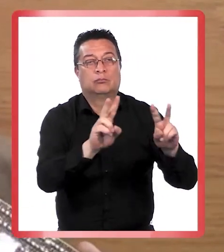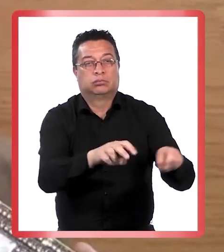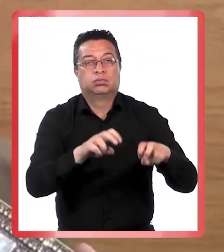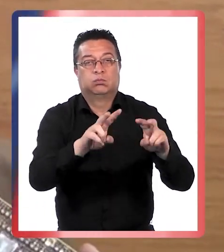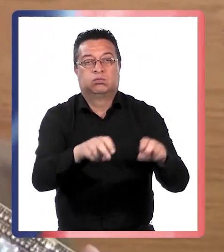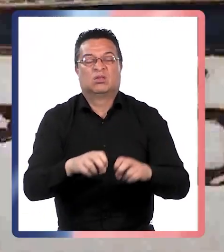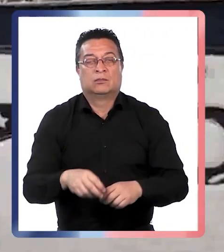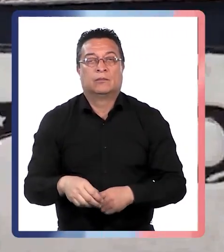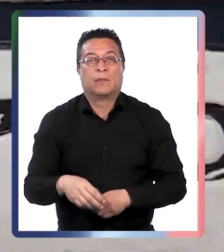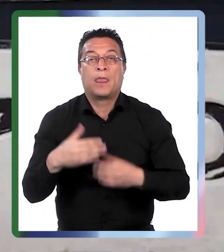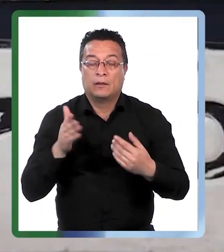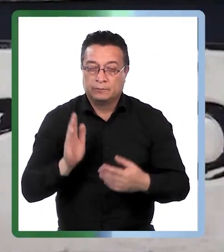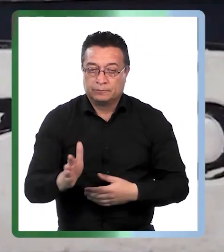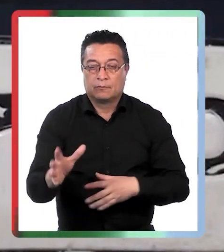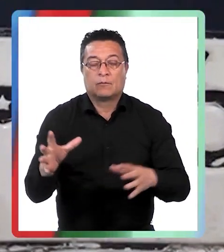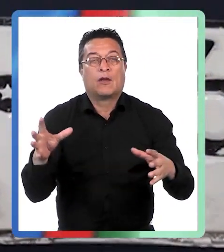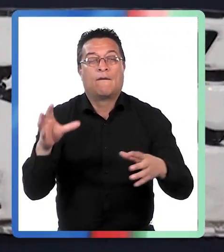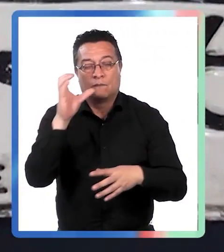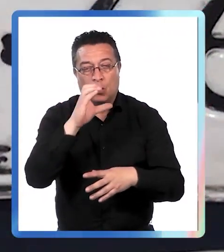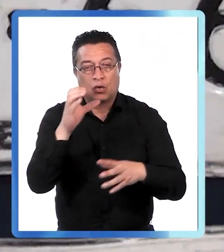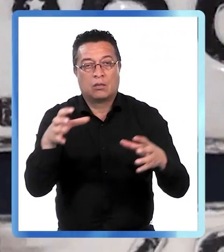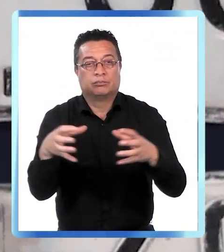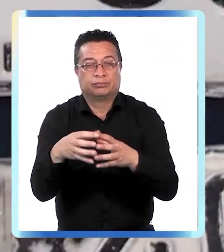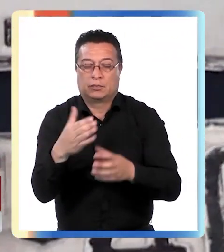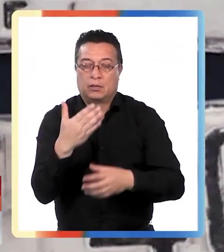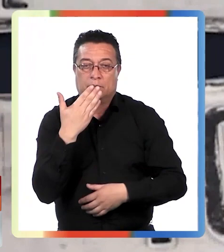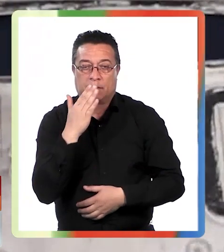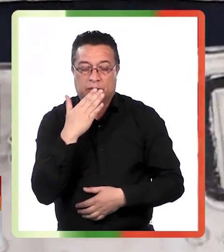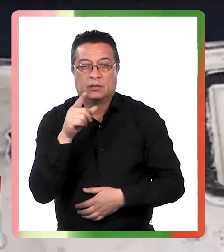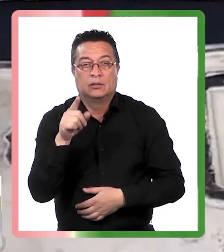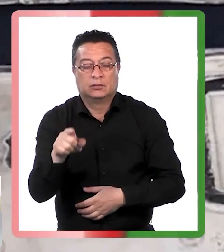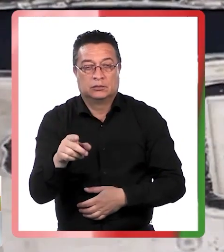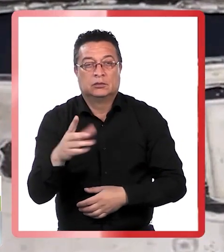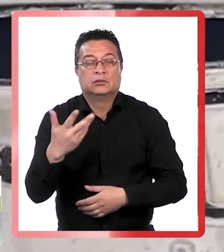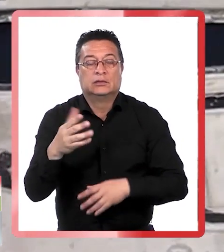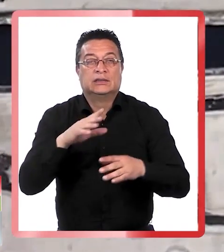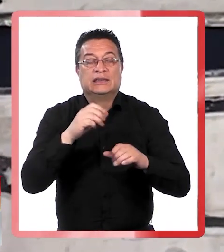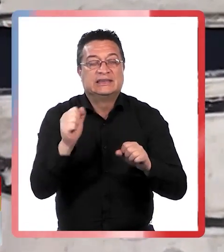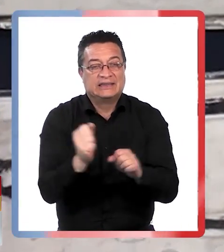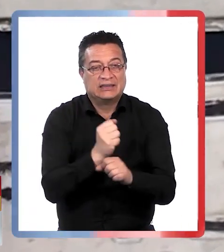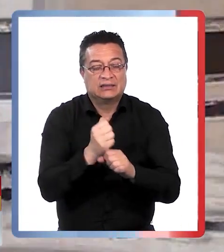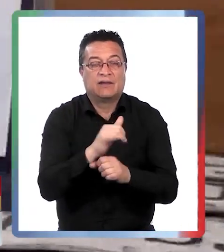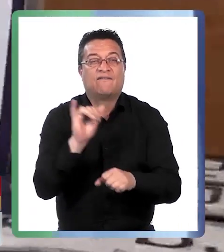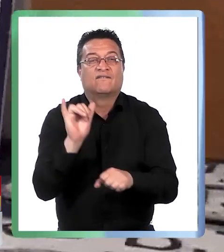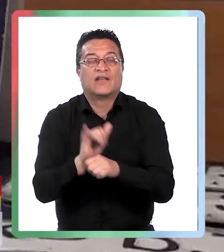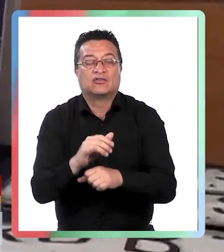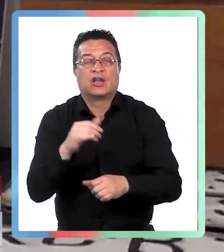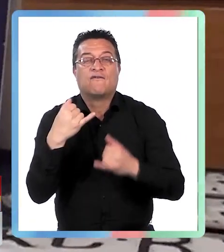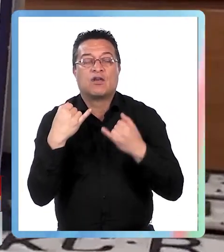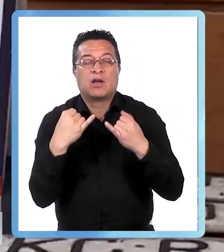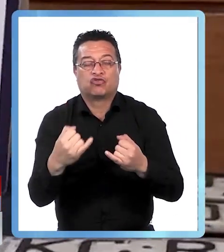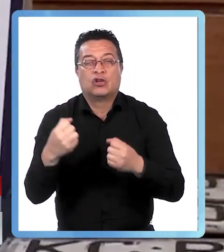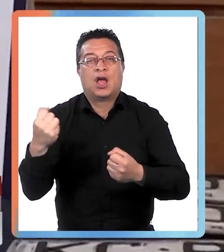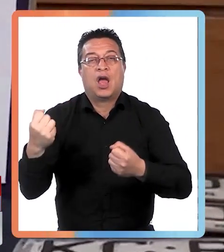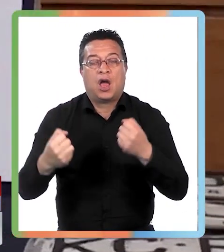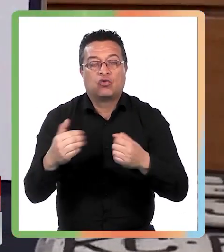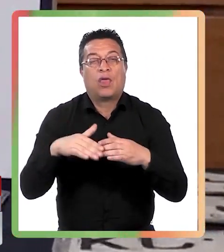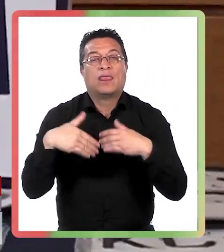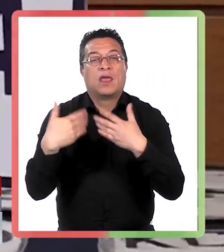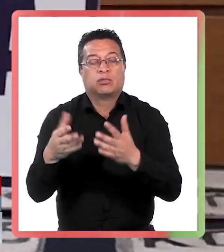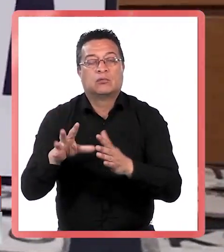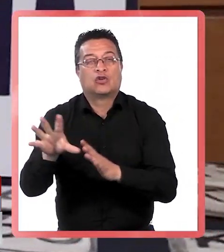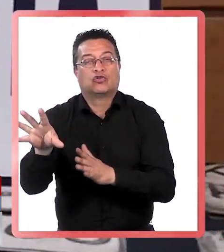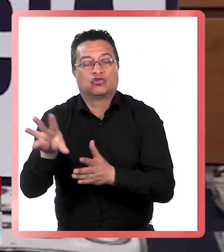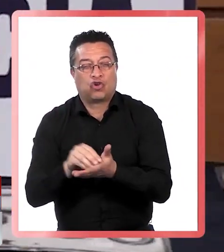incautar esos vehículos se sigue buscando a las bandas especializadas que han creado verdaderas talleres para falsear la información de los móviles